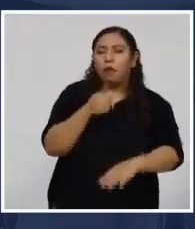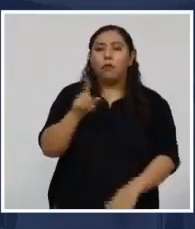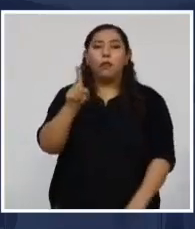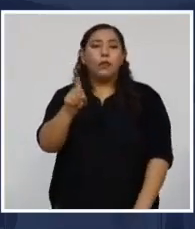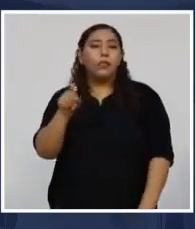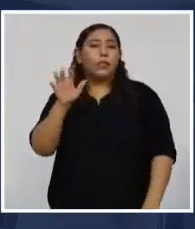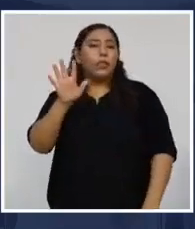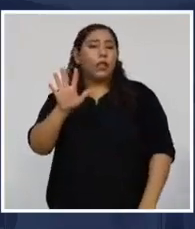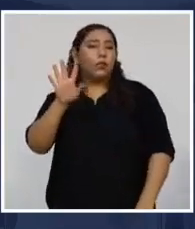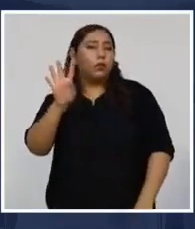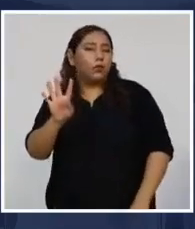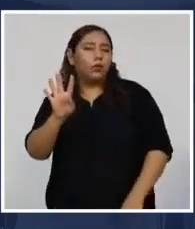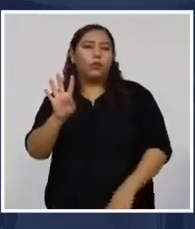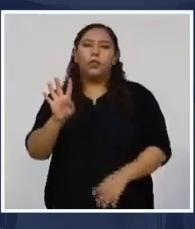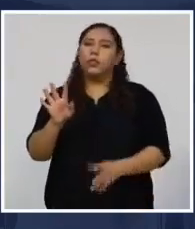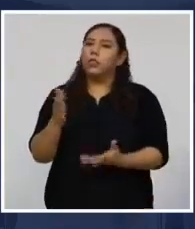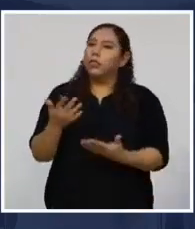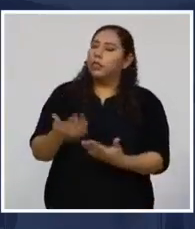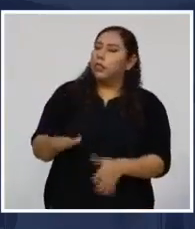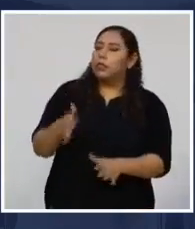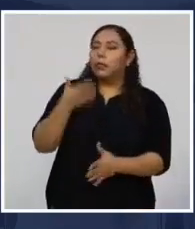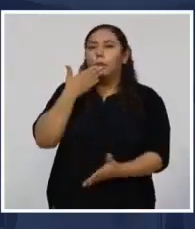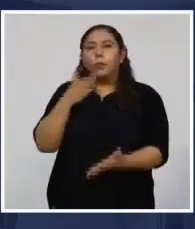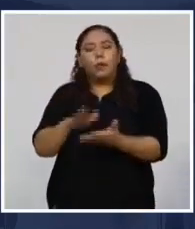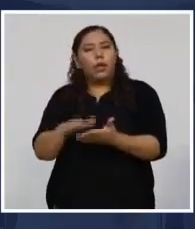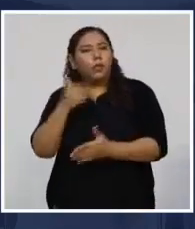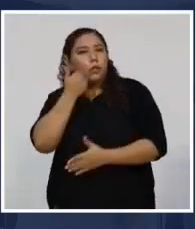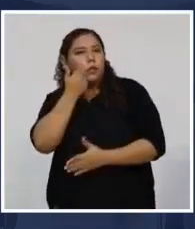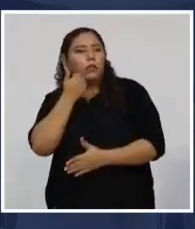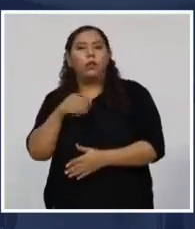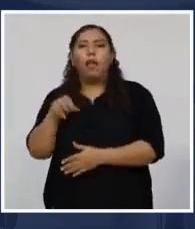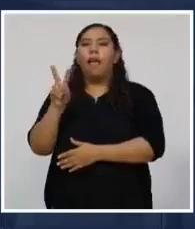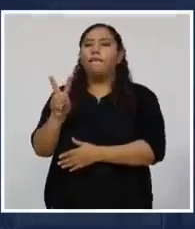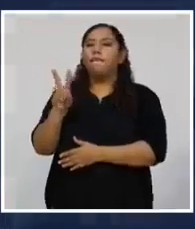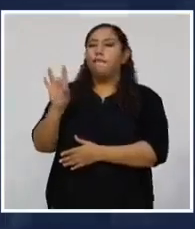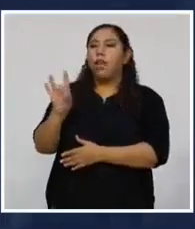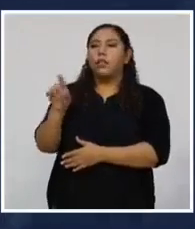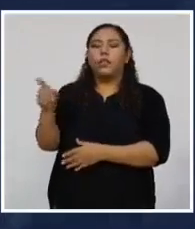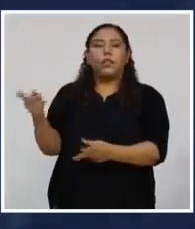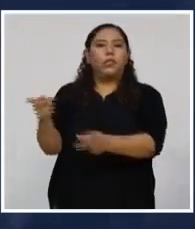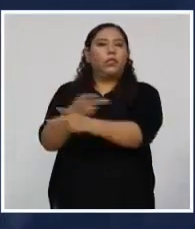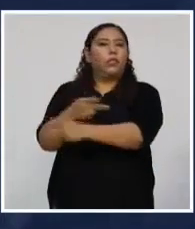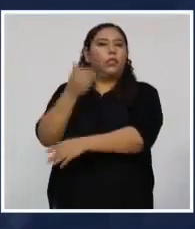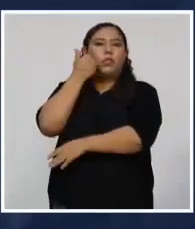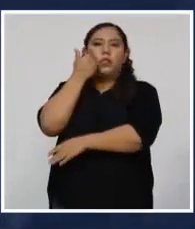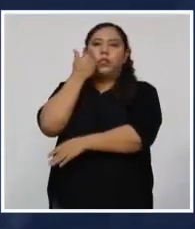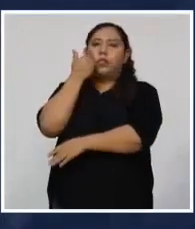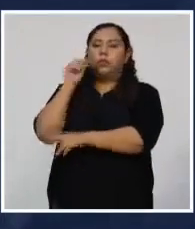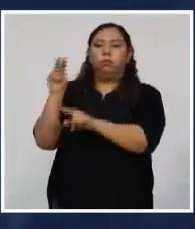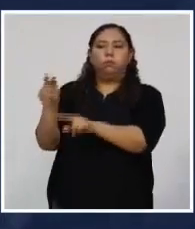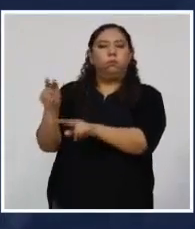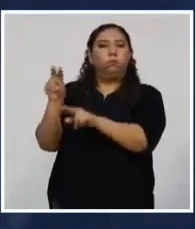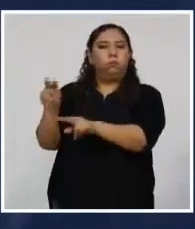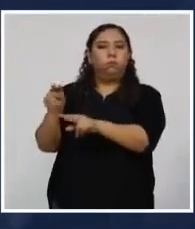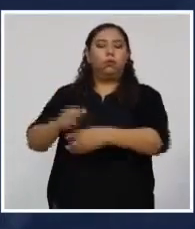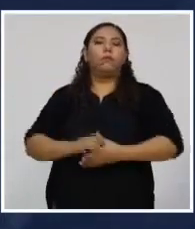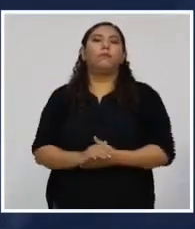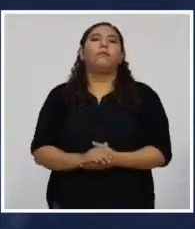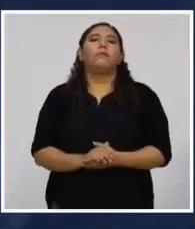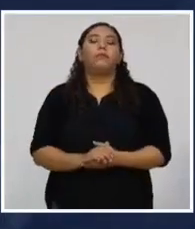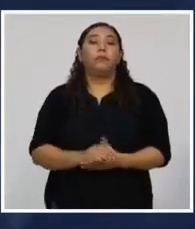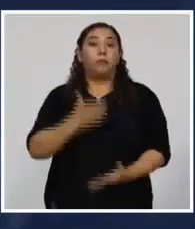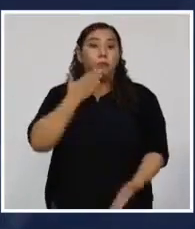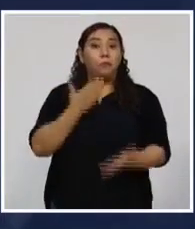154 en una condición grave de salud y 28 compatriotas en unidad de cuidados intensivos. Una buena